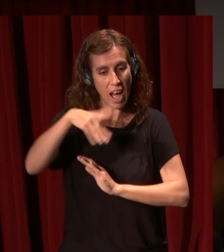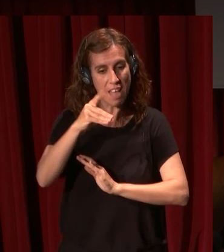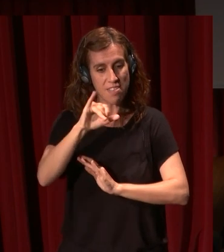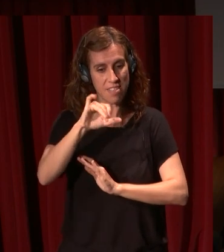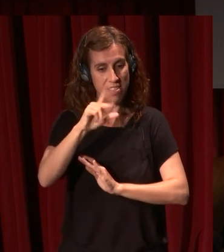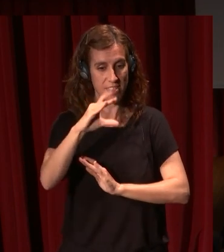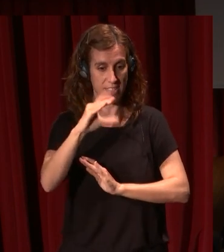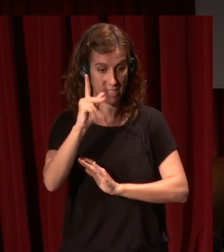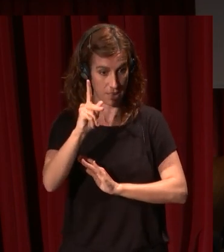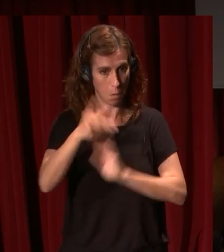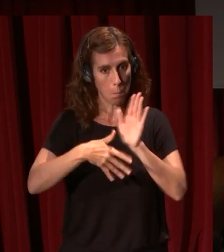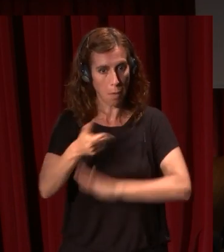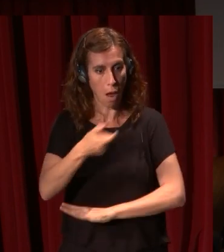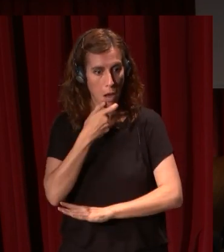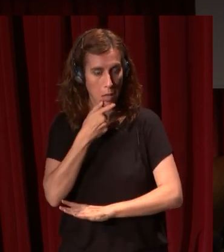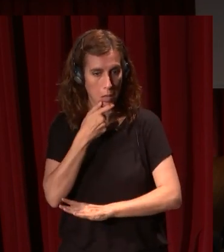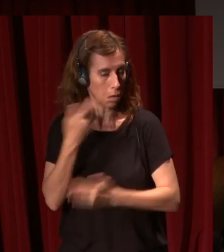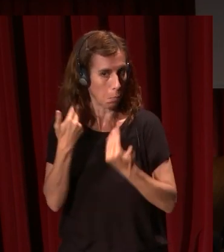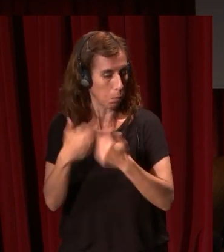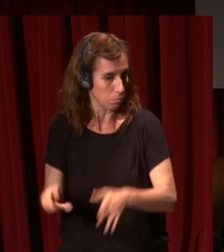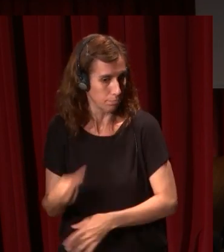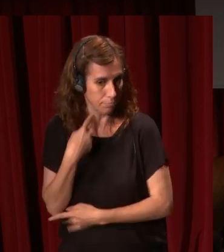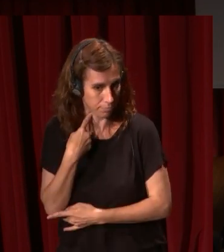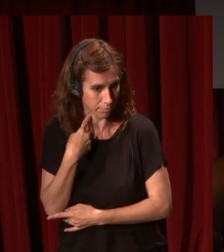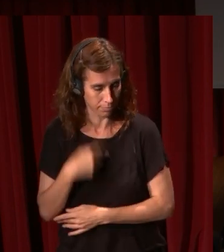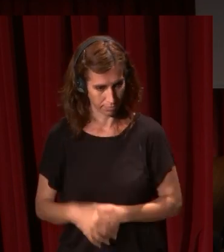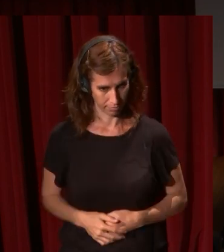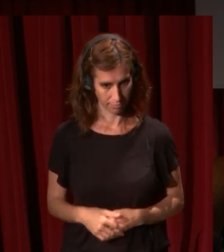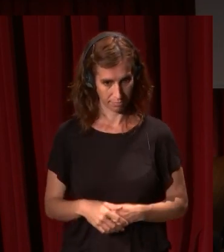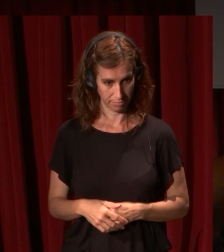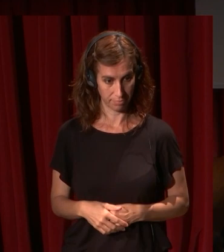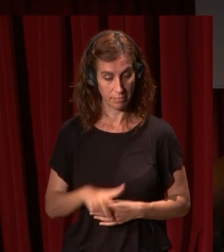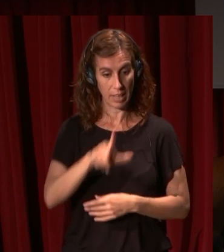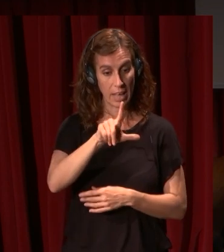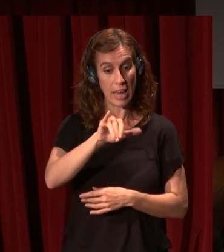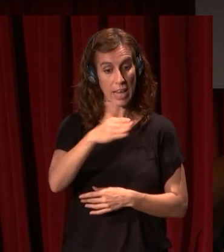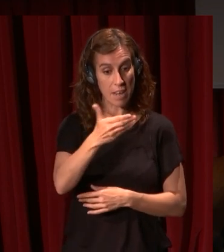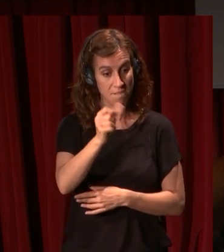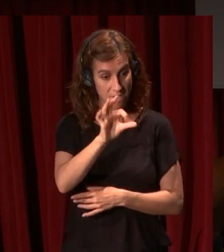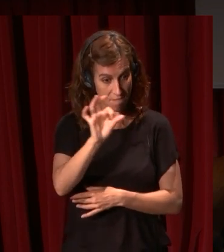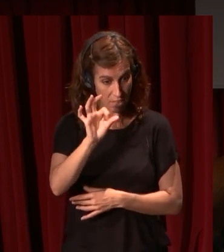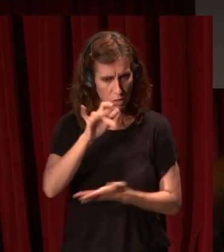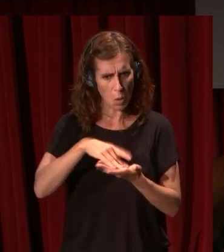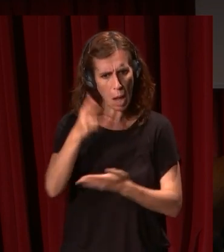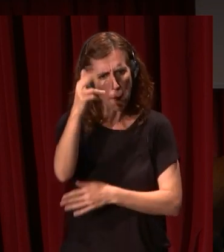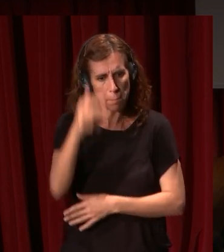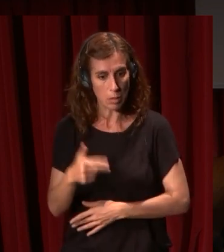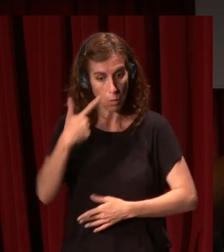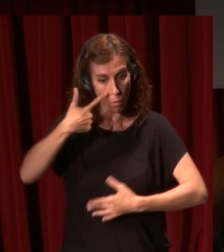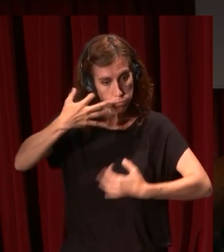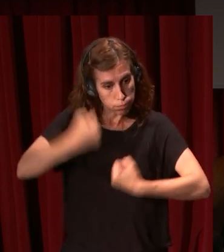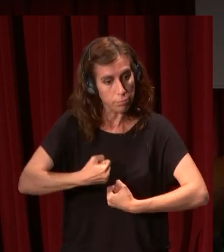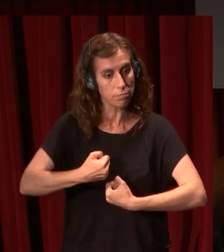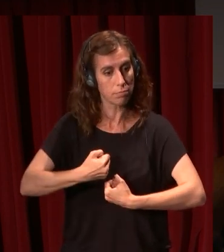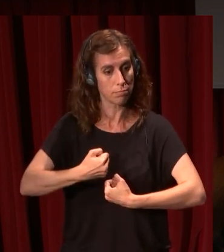se va a Inglaterra y se pierde pienso yo piensan en general los especialistas Liebens temprano es un pintor que los especialistas en él en